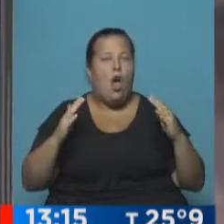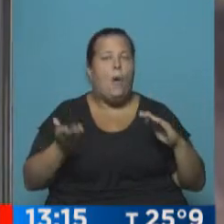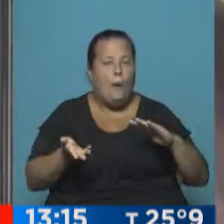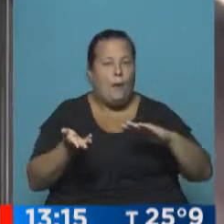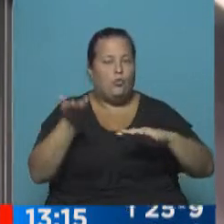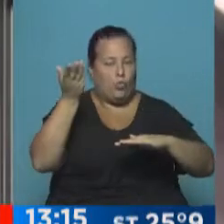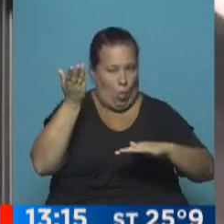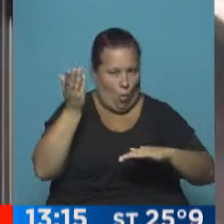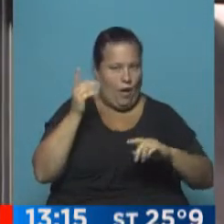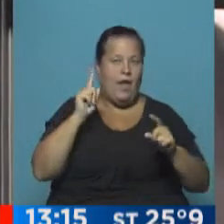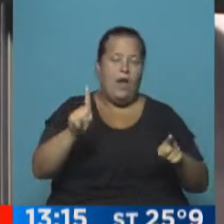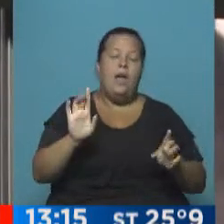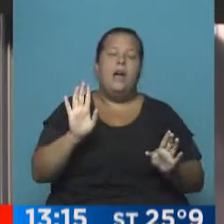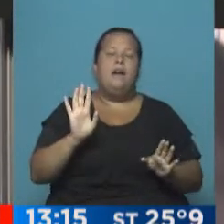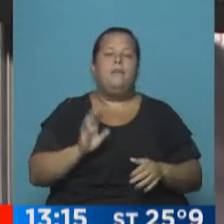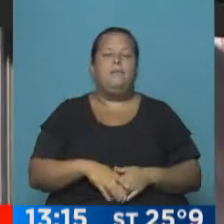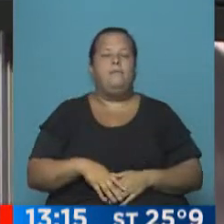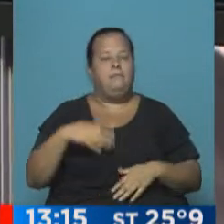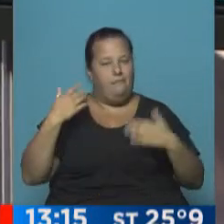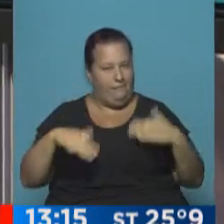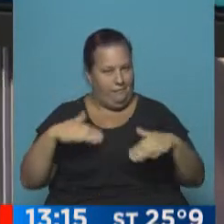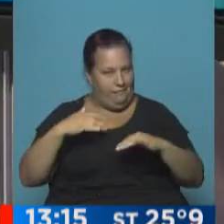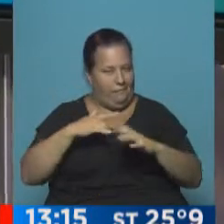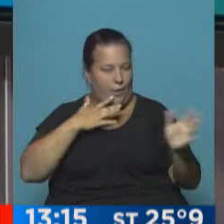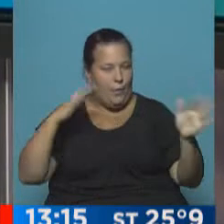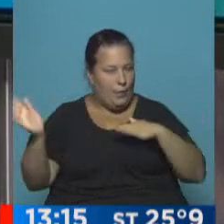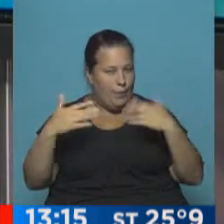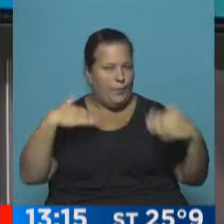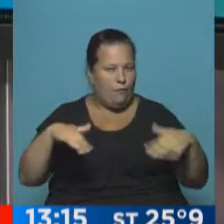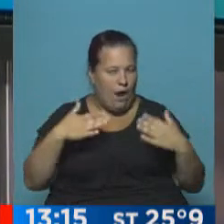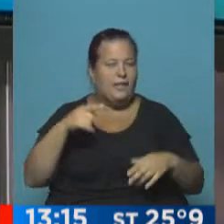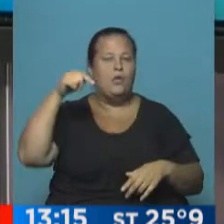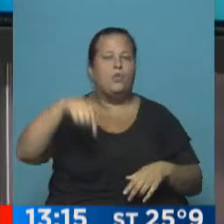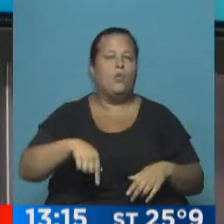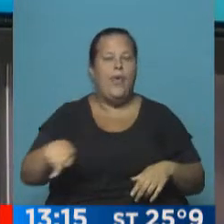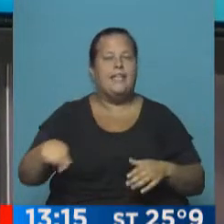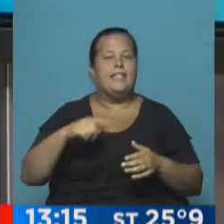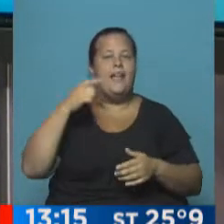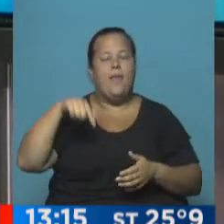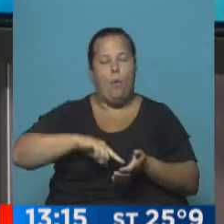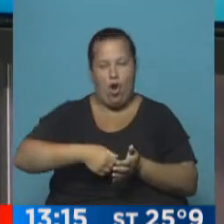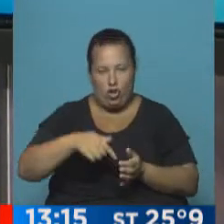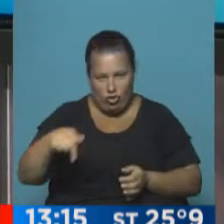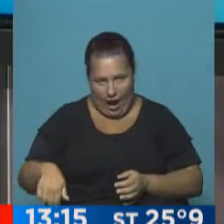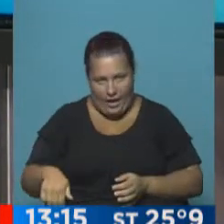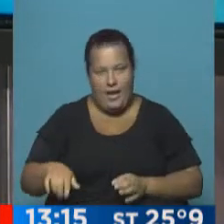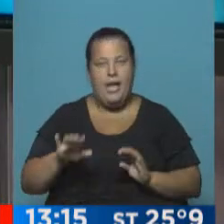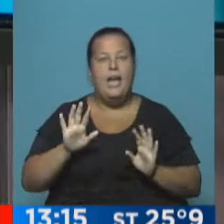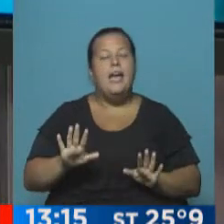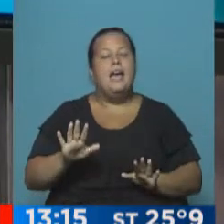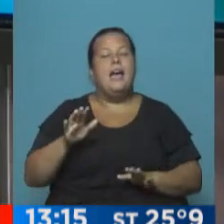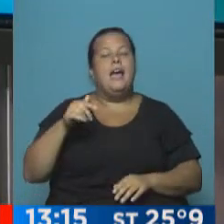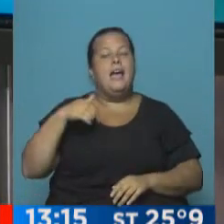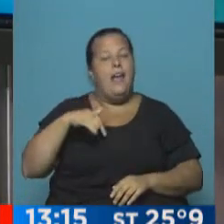aumento. Y hay un tremendo anticiclón muy intenso en el sudeste de la provincia de Buenos Aires, lo que